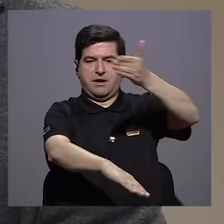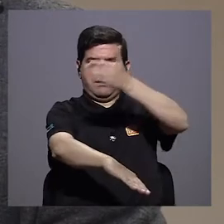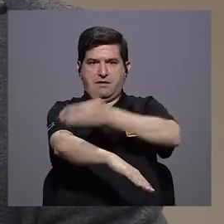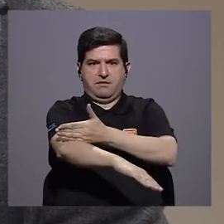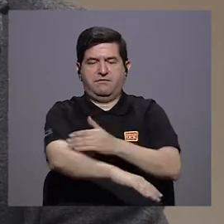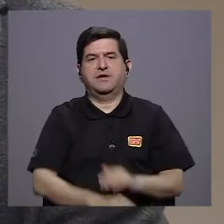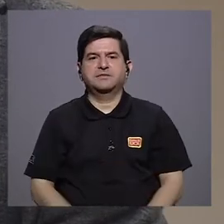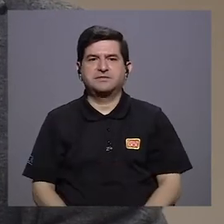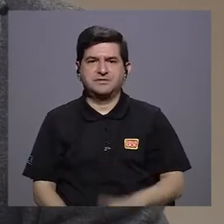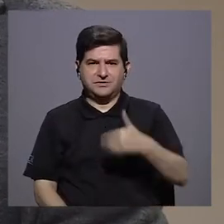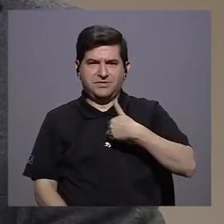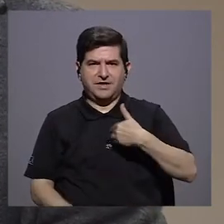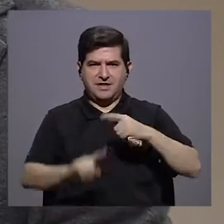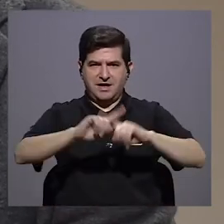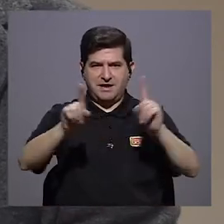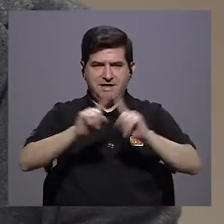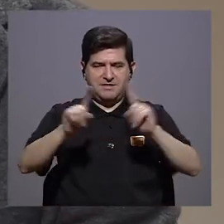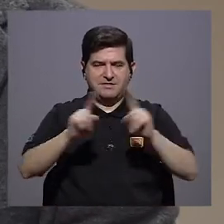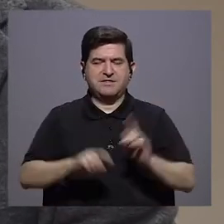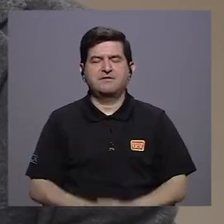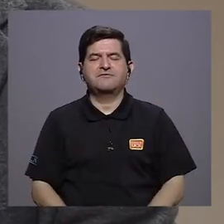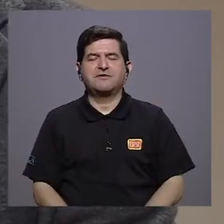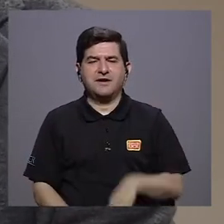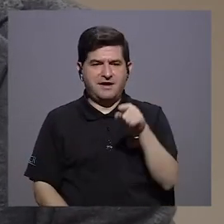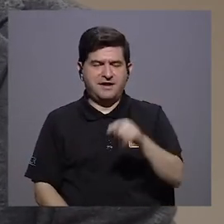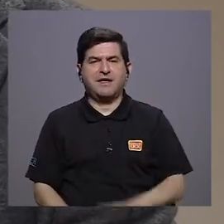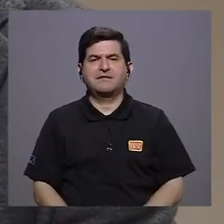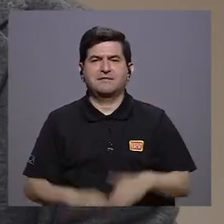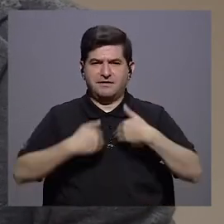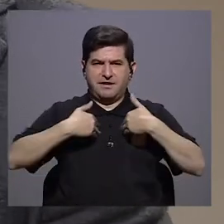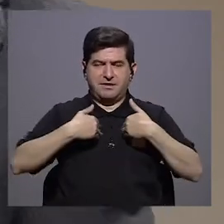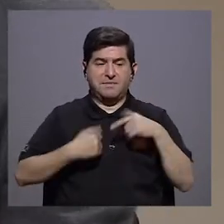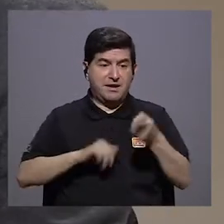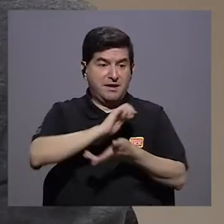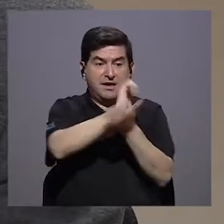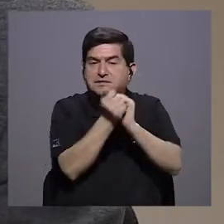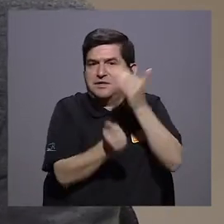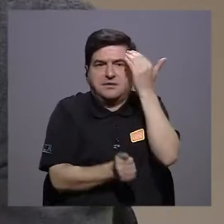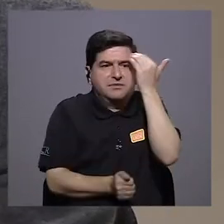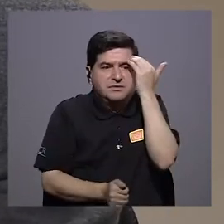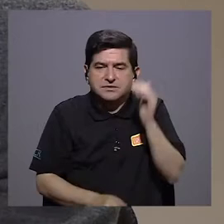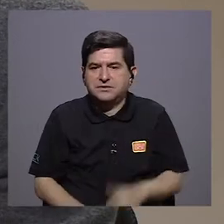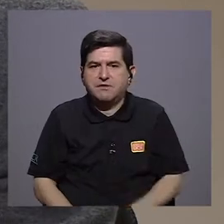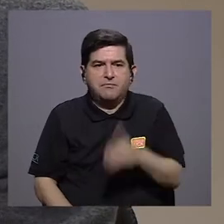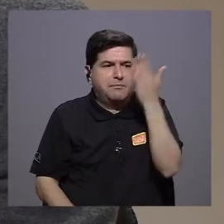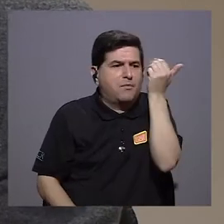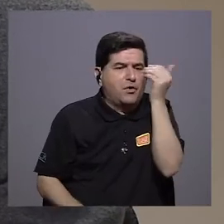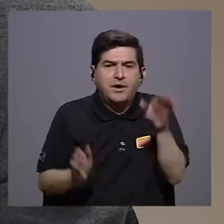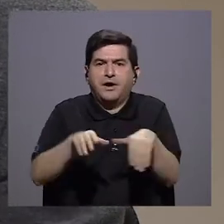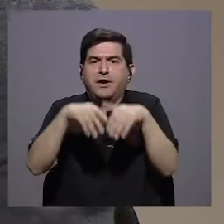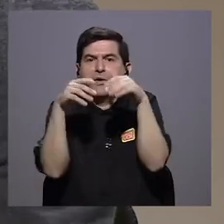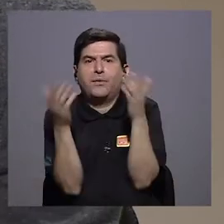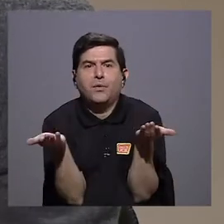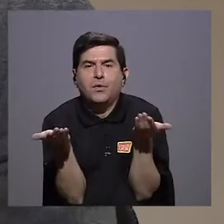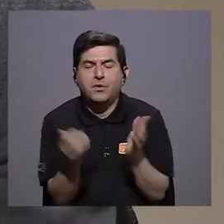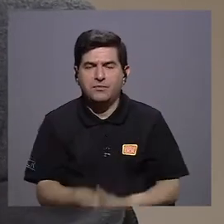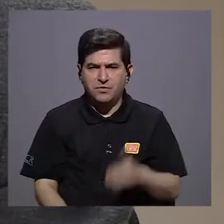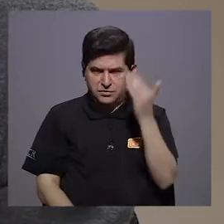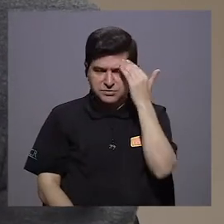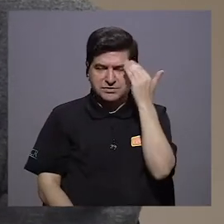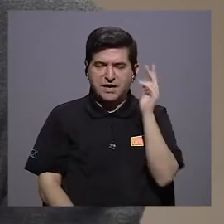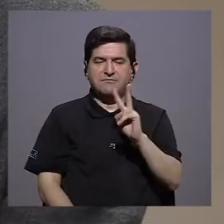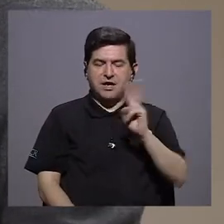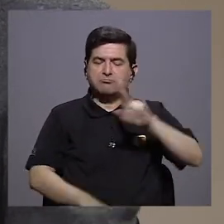de interespecie. Entonces, esa mutación específica no se sabe ni por qué, ni cómo pasó. Se sabe que los virus